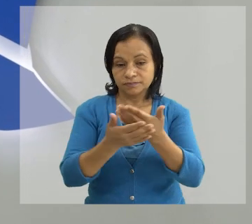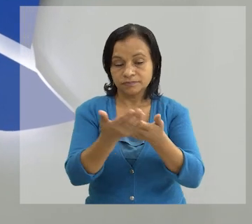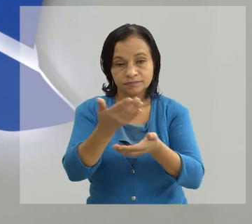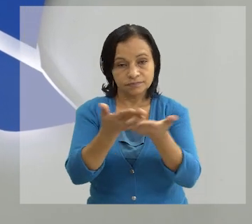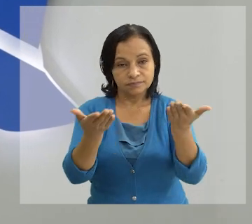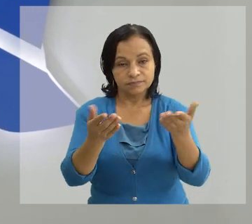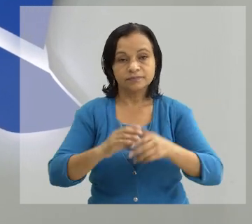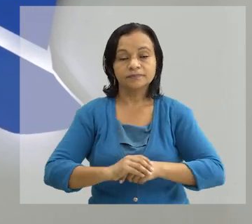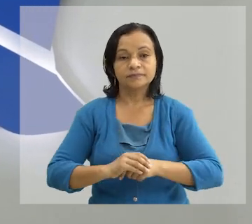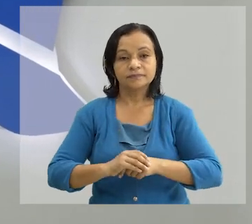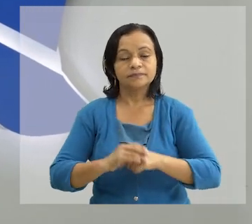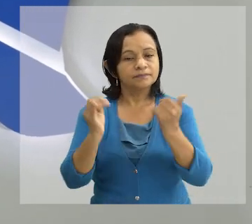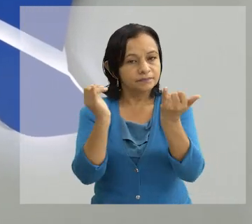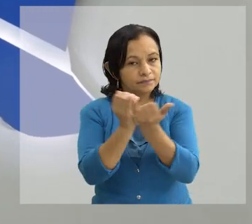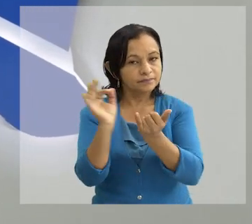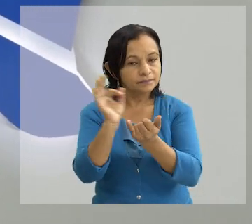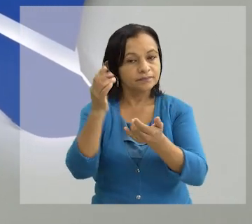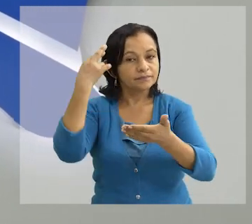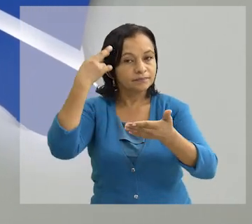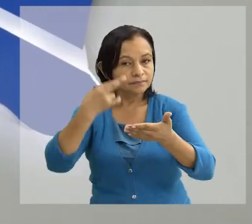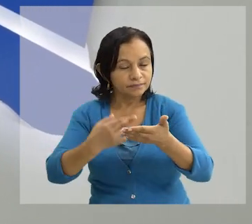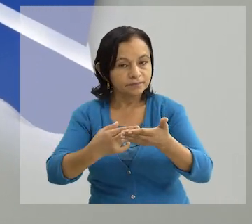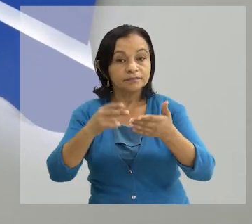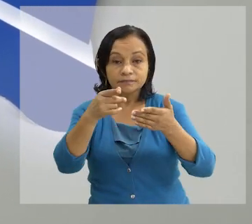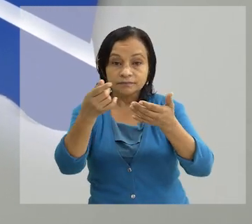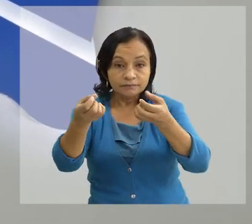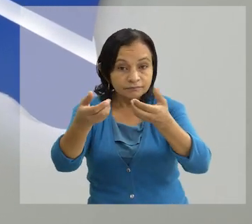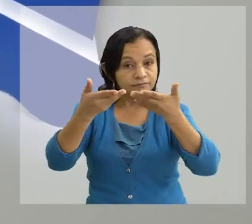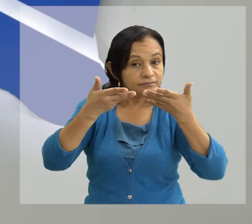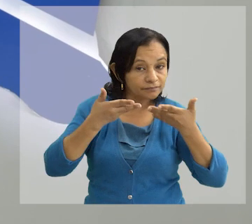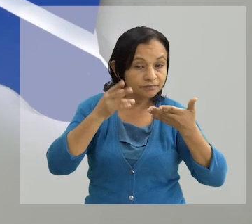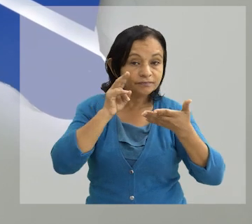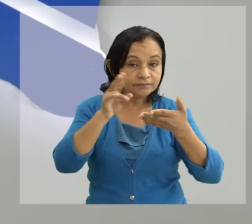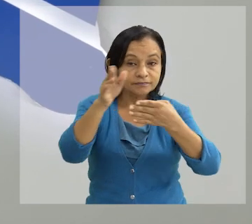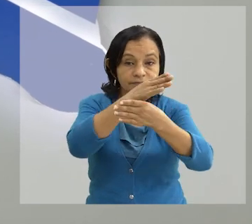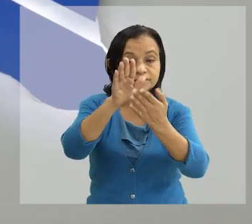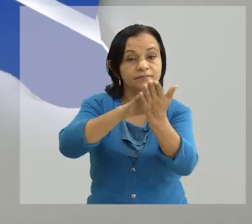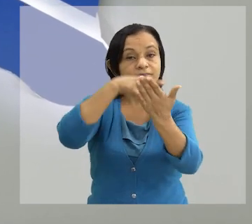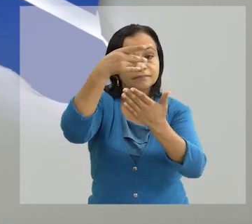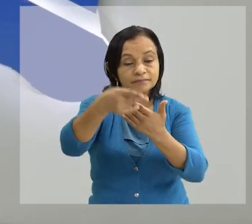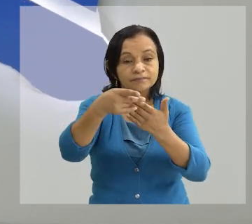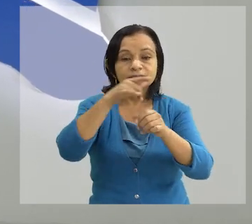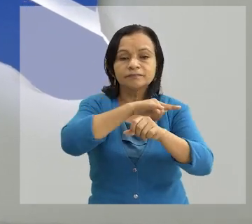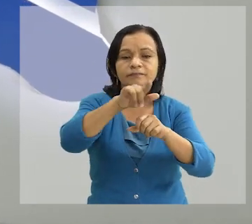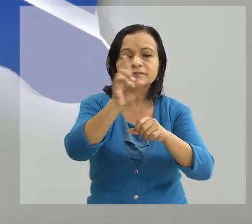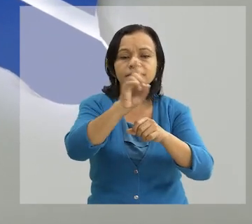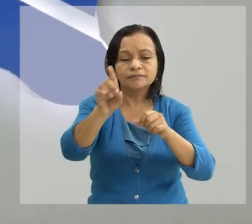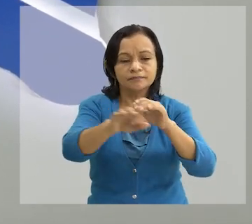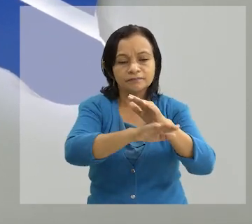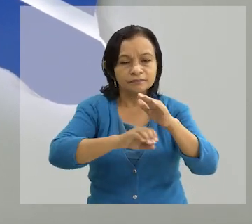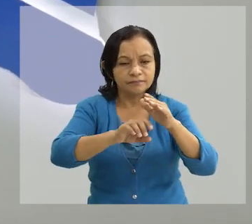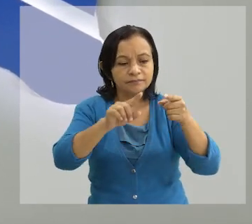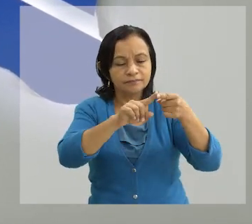está en nuestras manos Igualmente recuerde que puede comentar, sugerir, ver este y otros programas Buscándonos en las redes